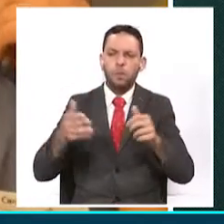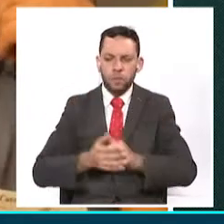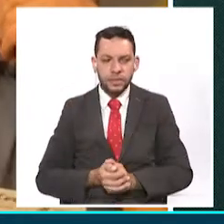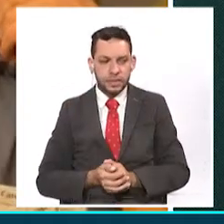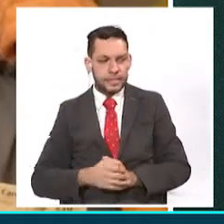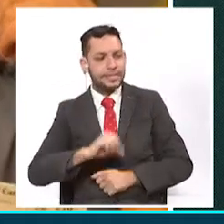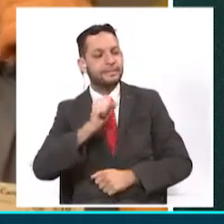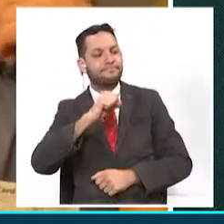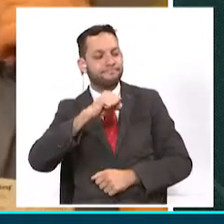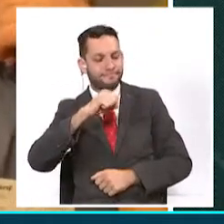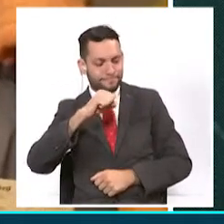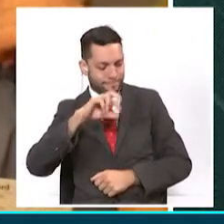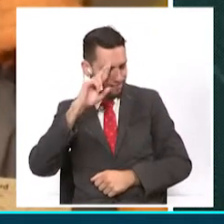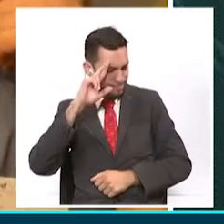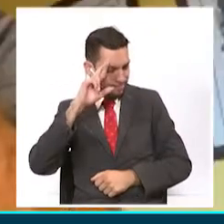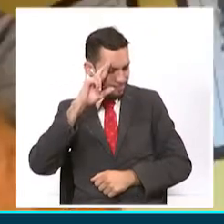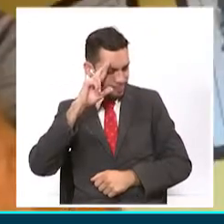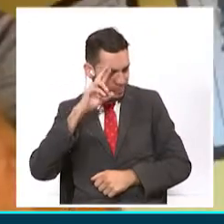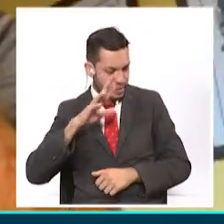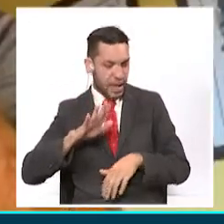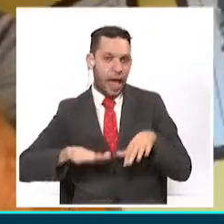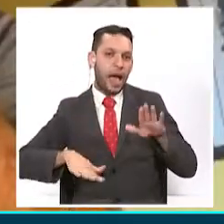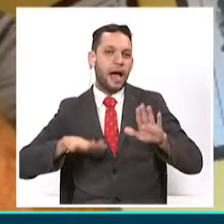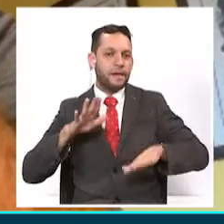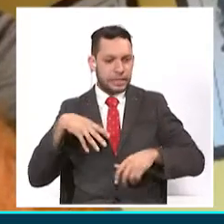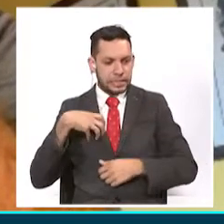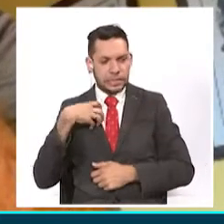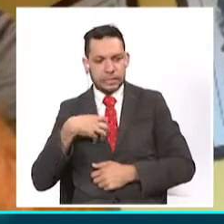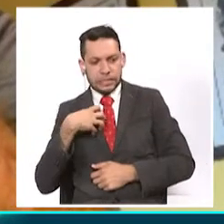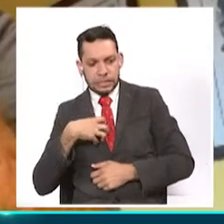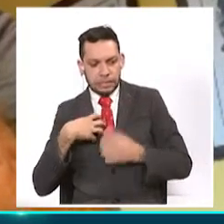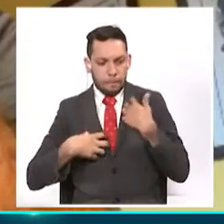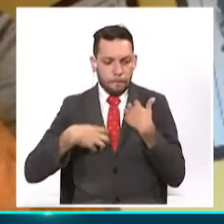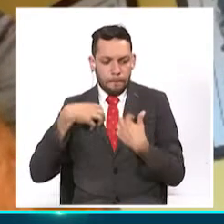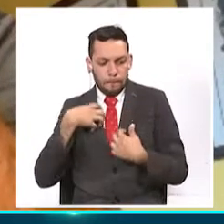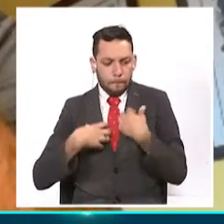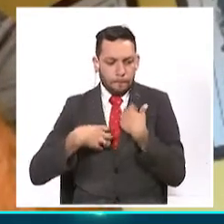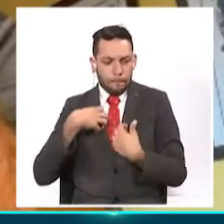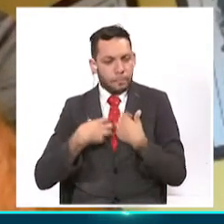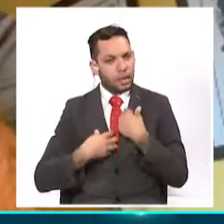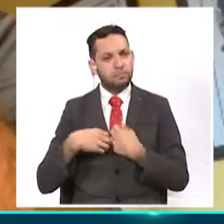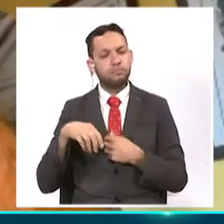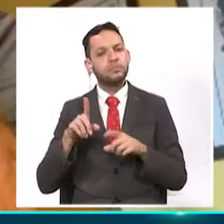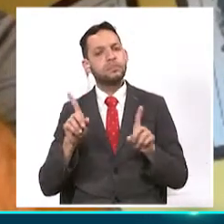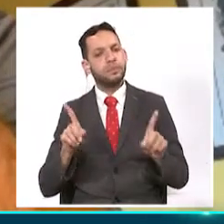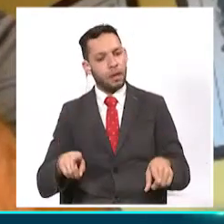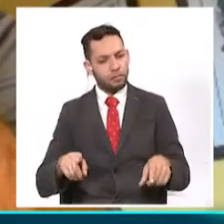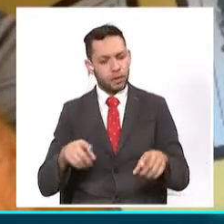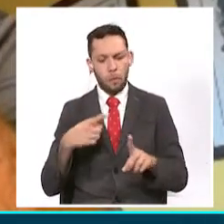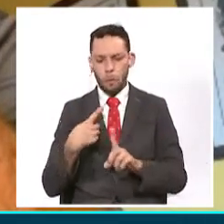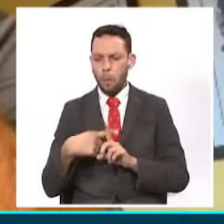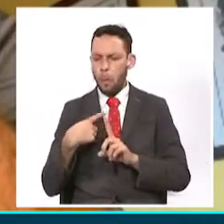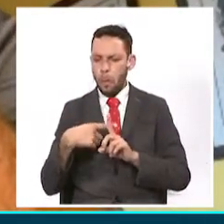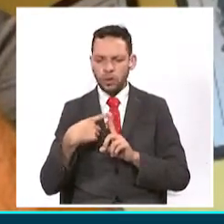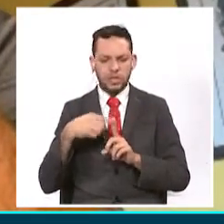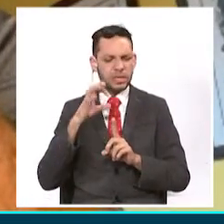Sí, Marcelo. Yo tenía un poco de temor, pero al mismo tiempo siempre he sido muy positivo